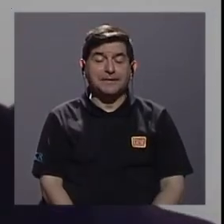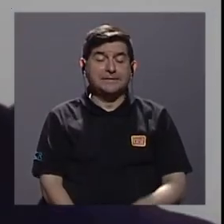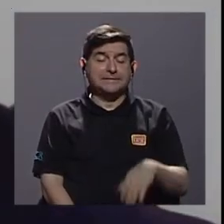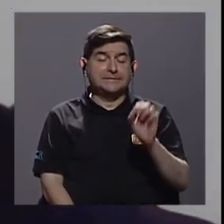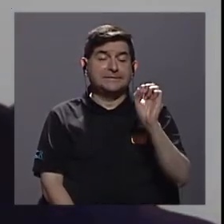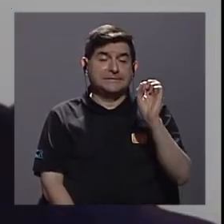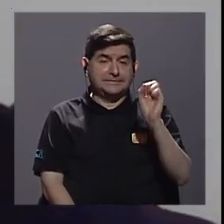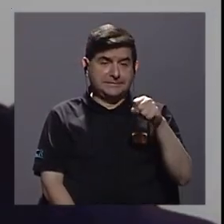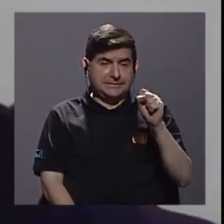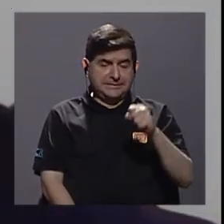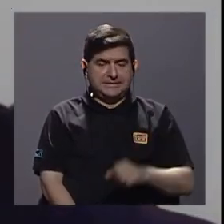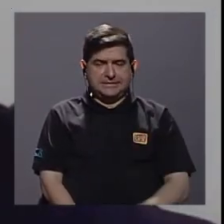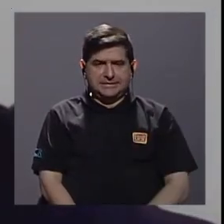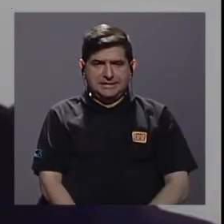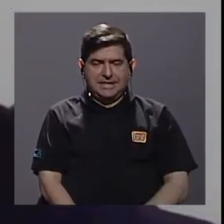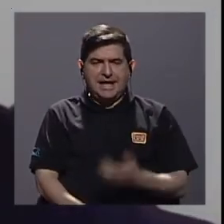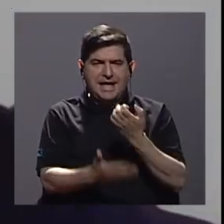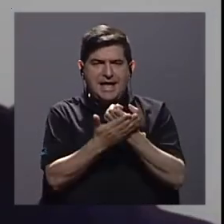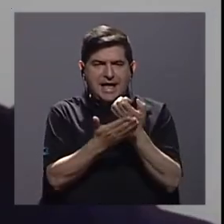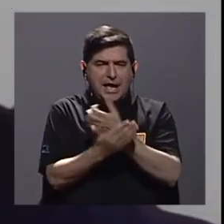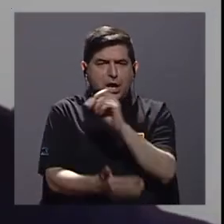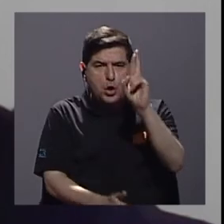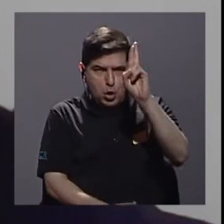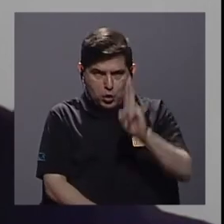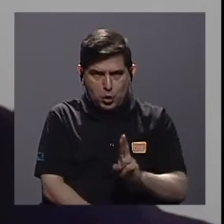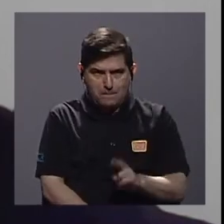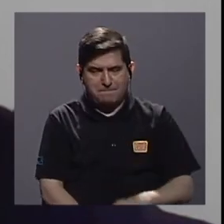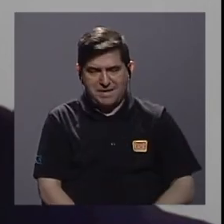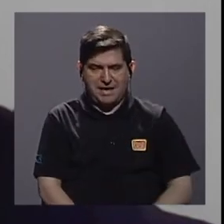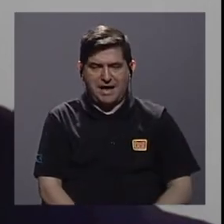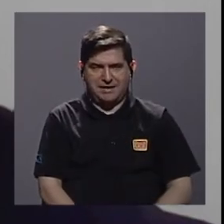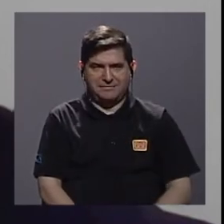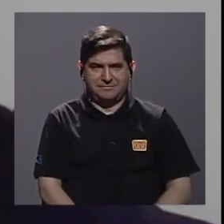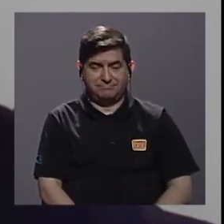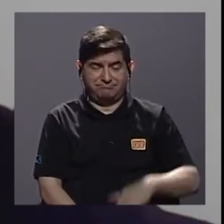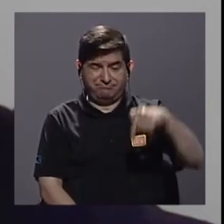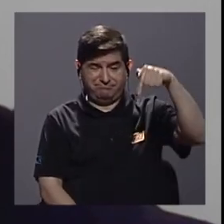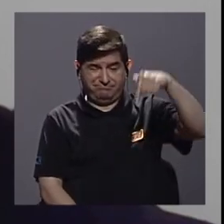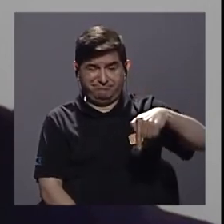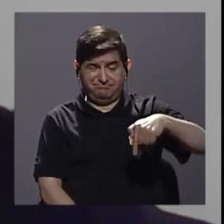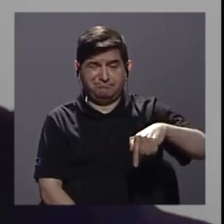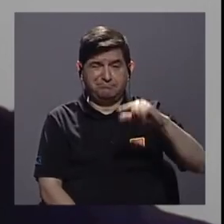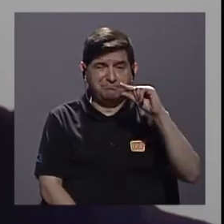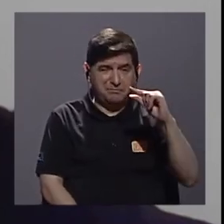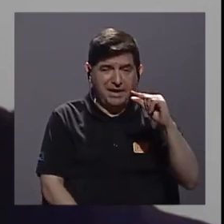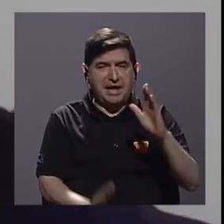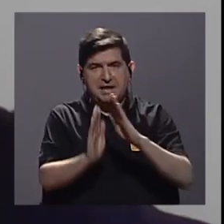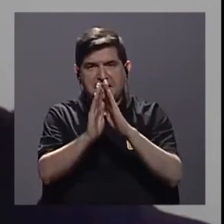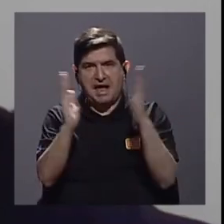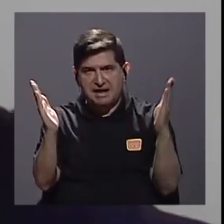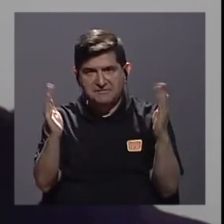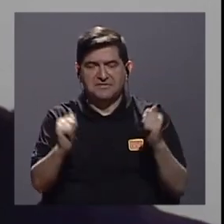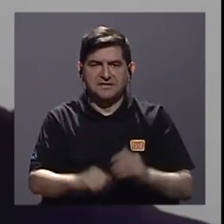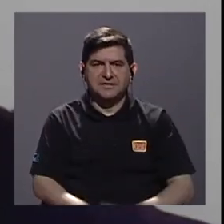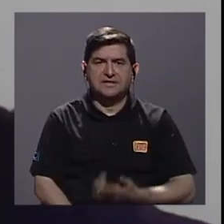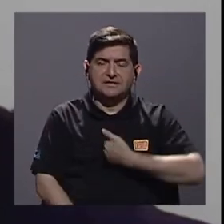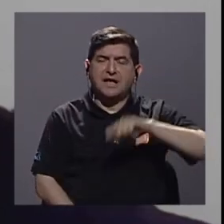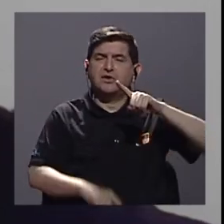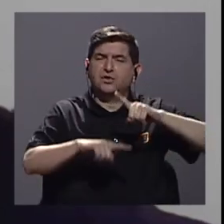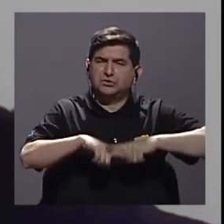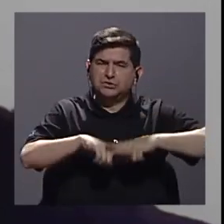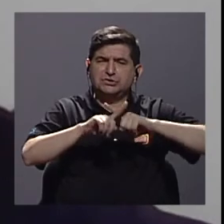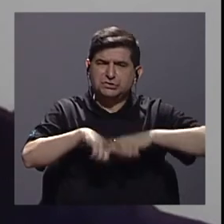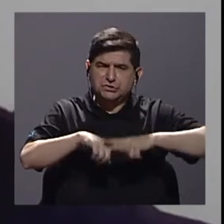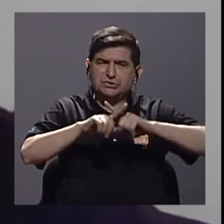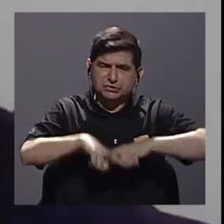Sí. Vamos a ver, la economía costarricense, ¿verdad? Es una economía pequeña y abierta. Nosotros dependemos